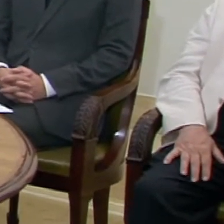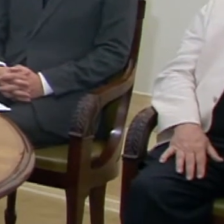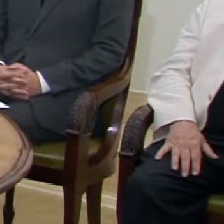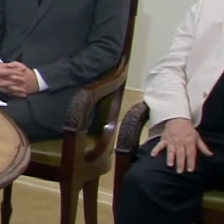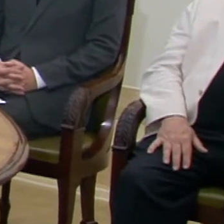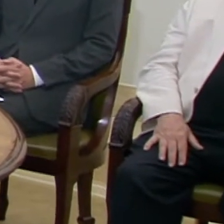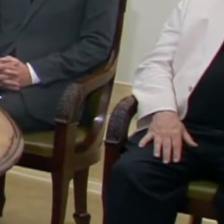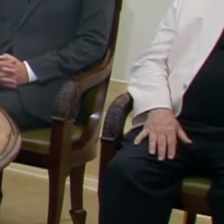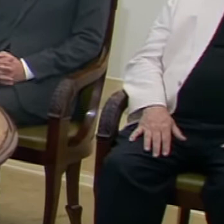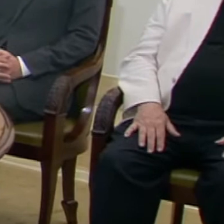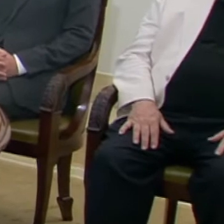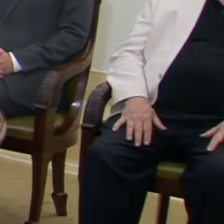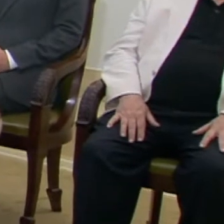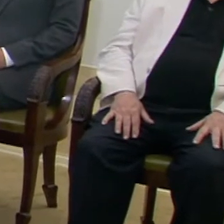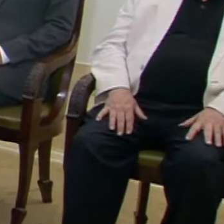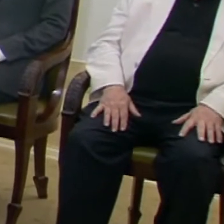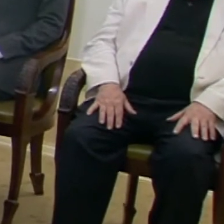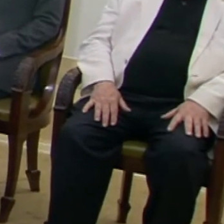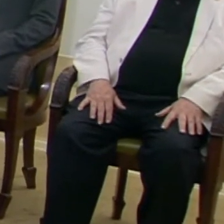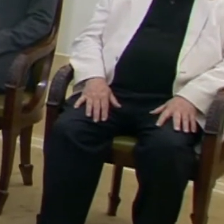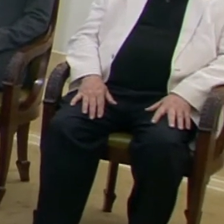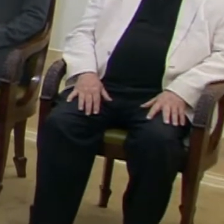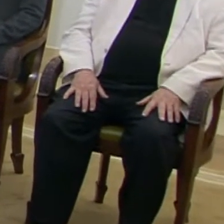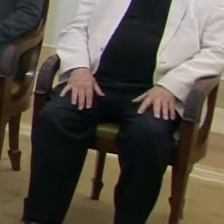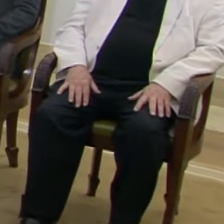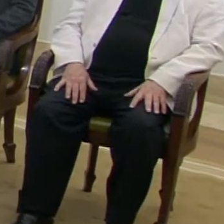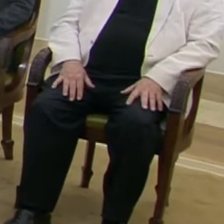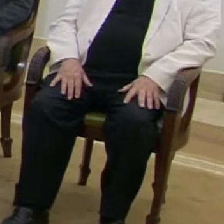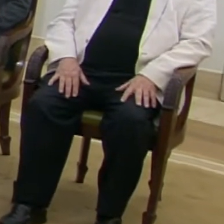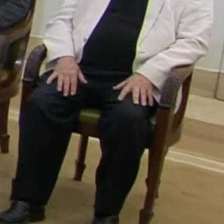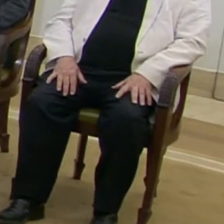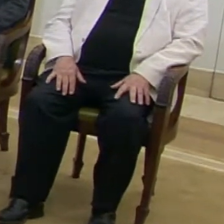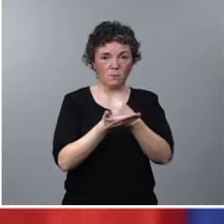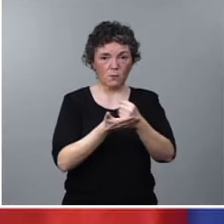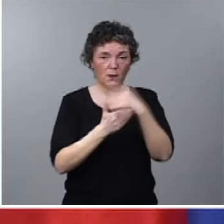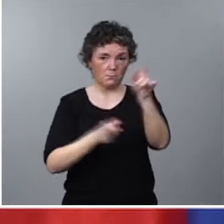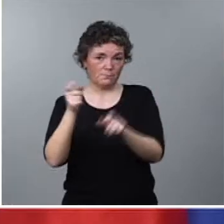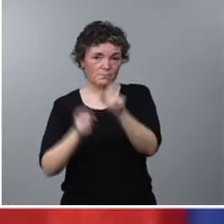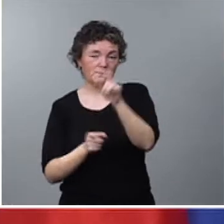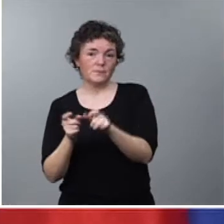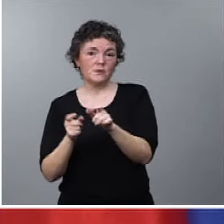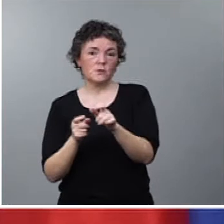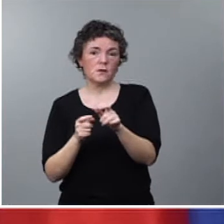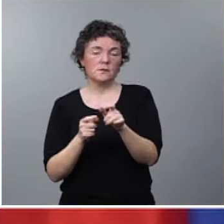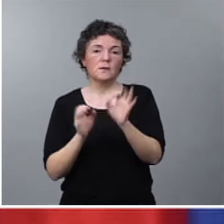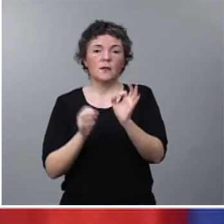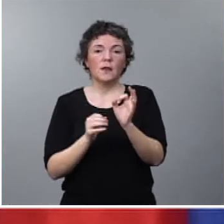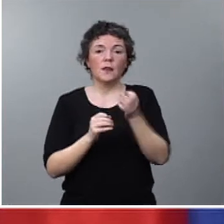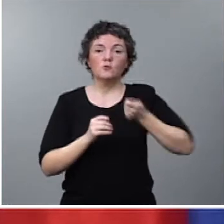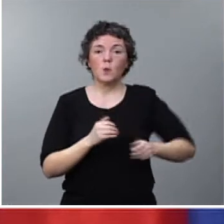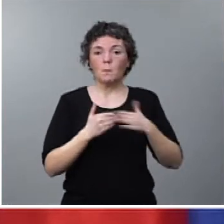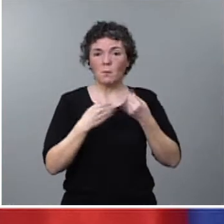colectivos más vulnerables, por tanto, ya hemos eliminado el copago farmacéutico para las personas perceptoras del ingreso mínimo vital.